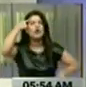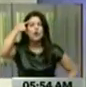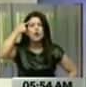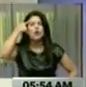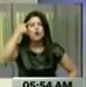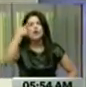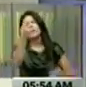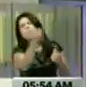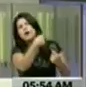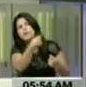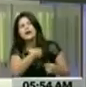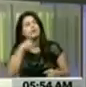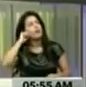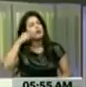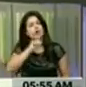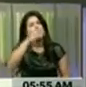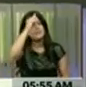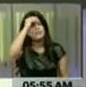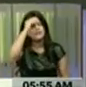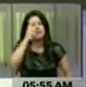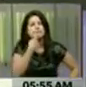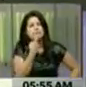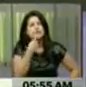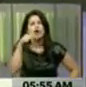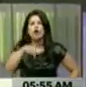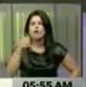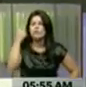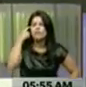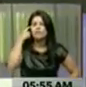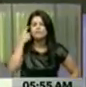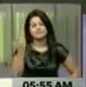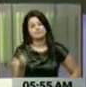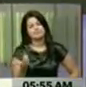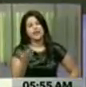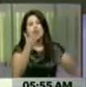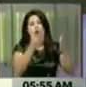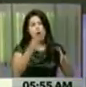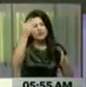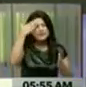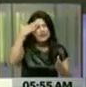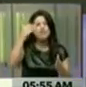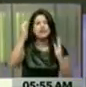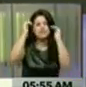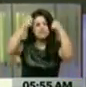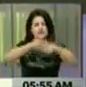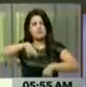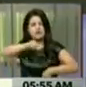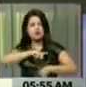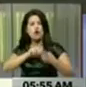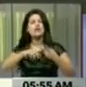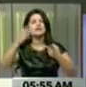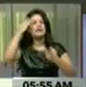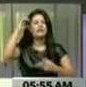reglasos me dieron y yo no me lo aprendí. A ver, ¿sabrá ese señor quién es en Paran y sabrá más o menos de ese cuento?